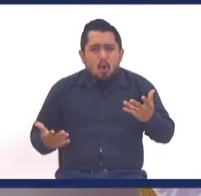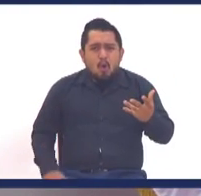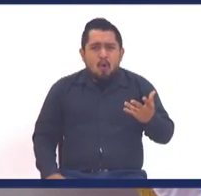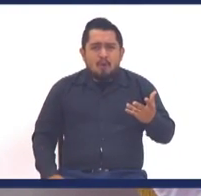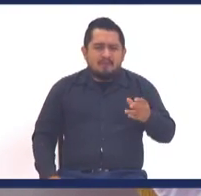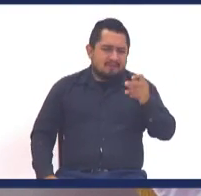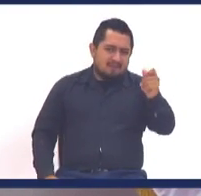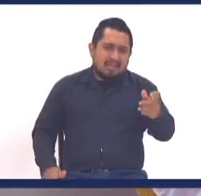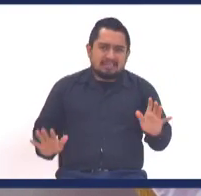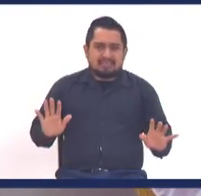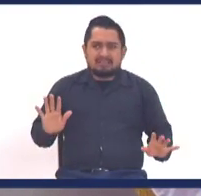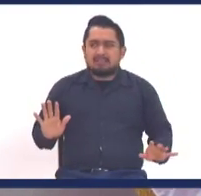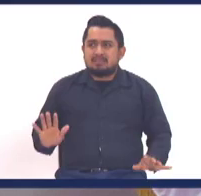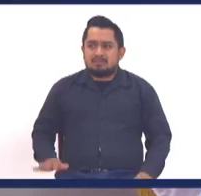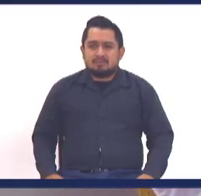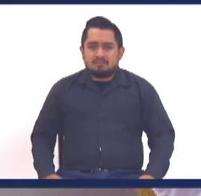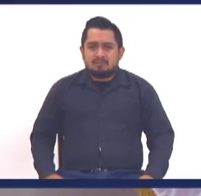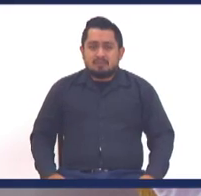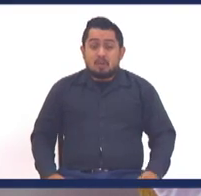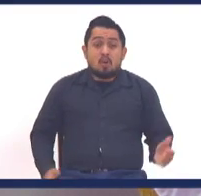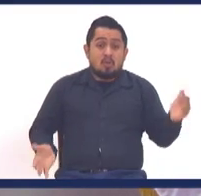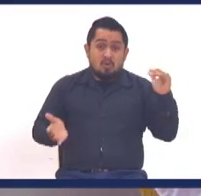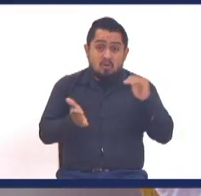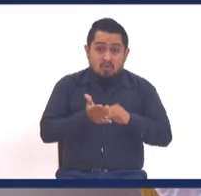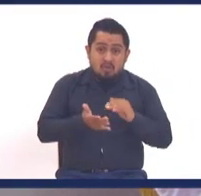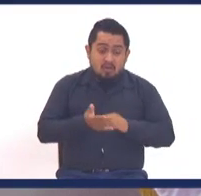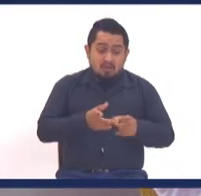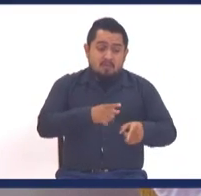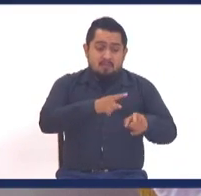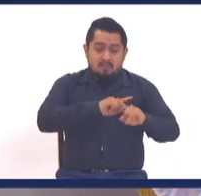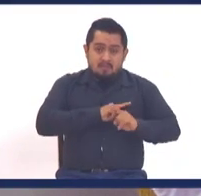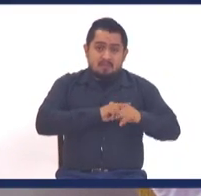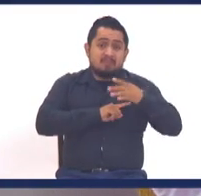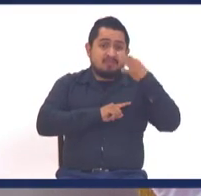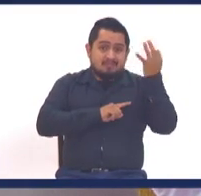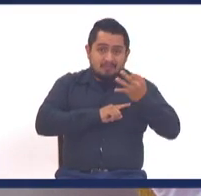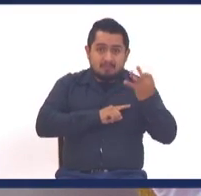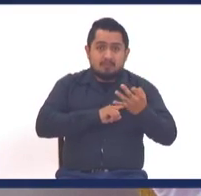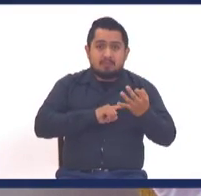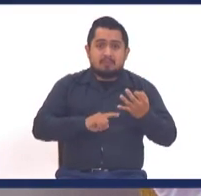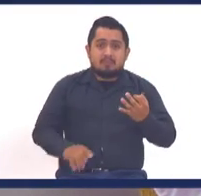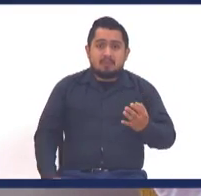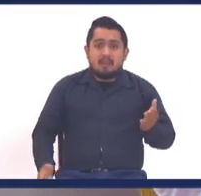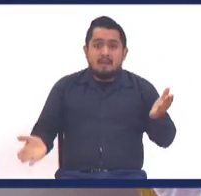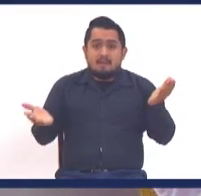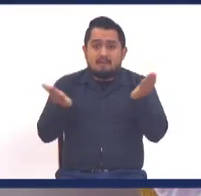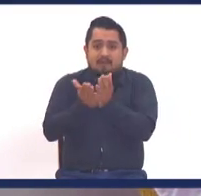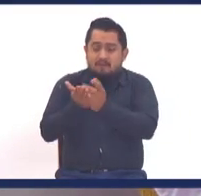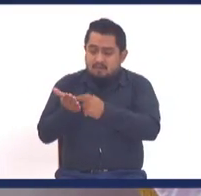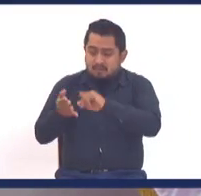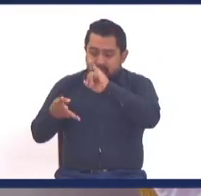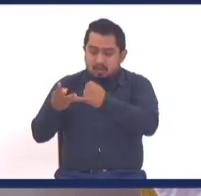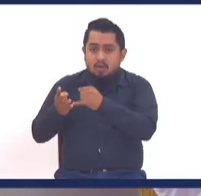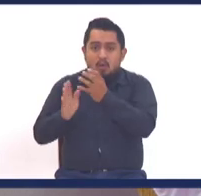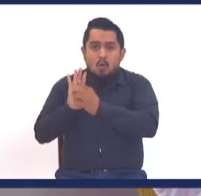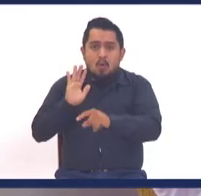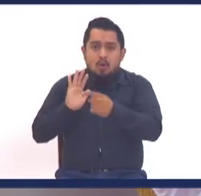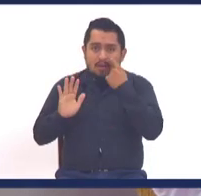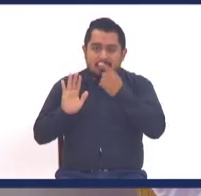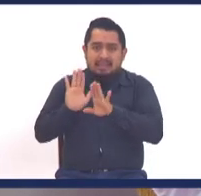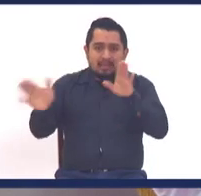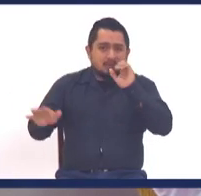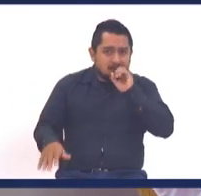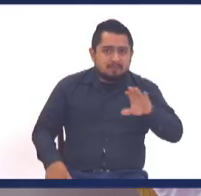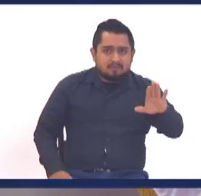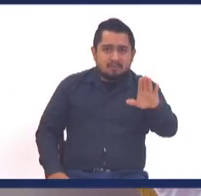es bien fácil, nos es necesario, nacer de nuevo, la Biblia dice, en el Evangelio de Juan, dijo